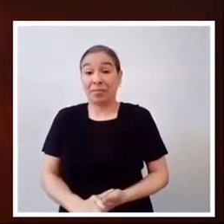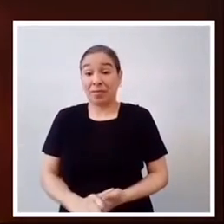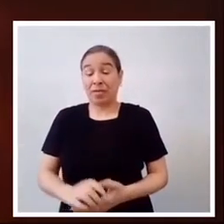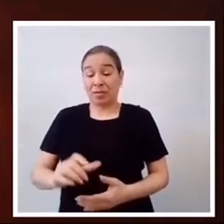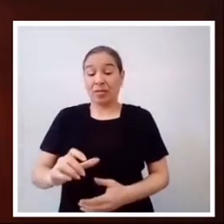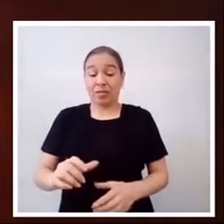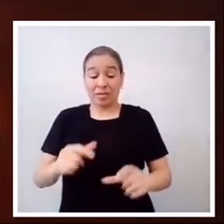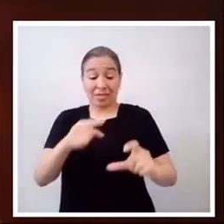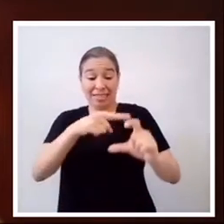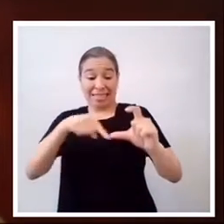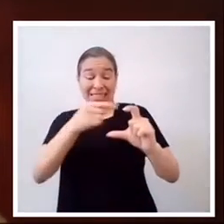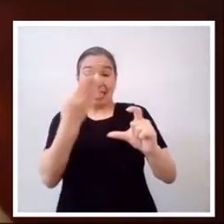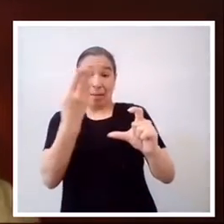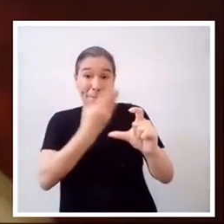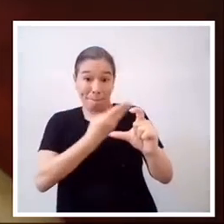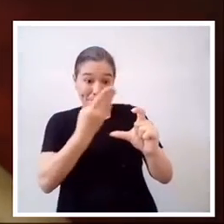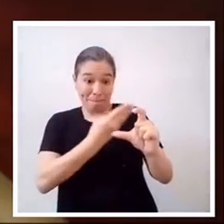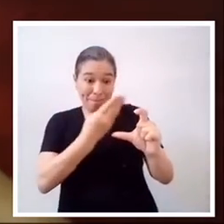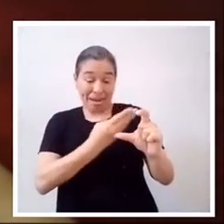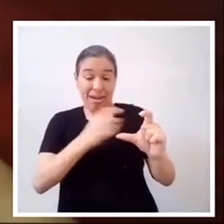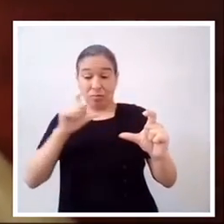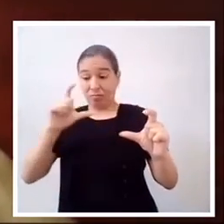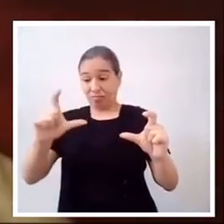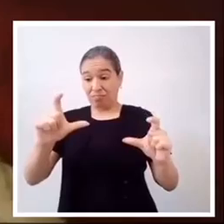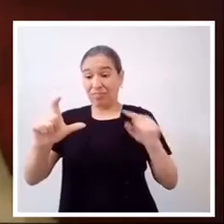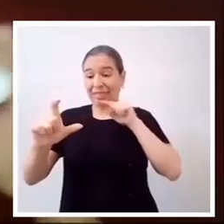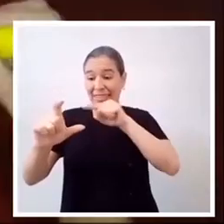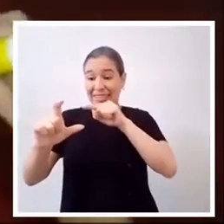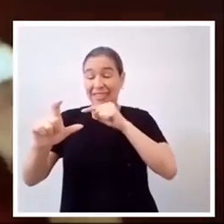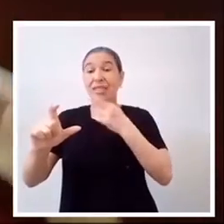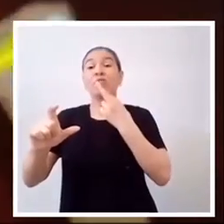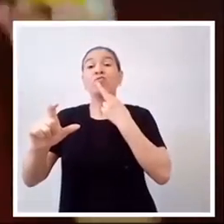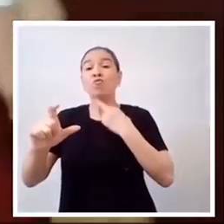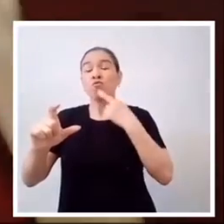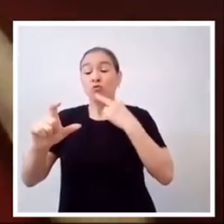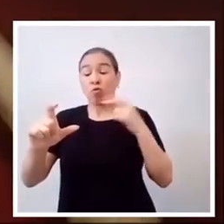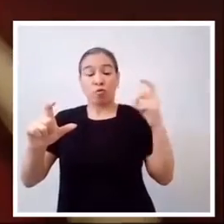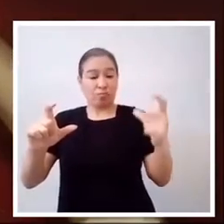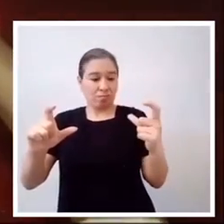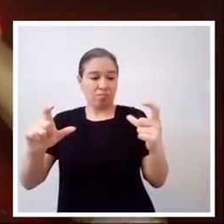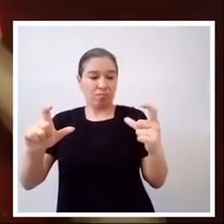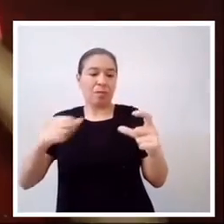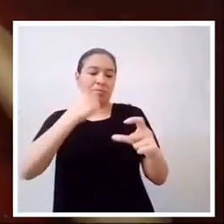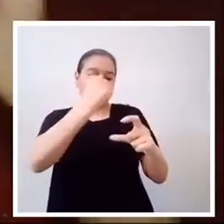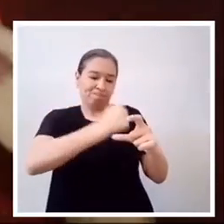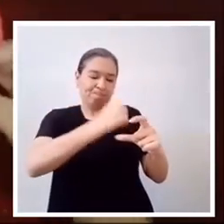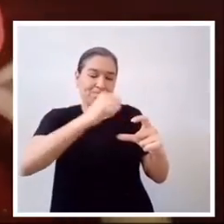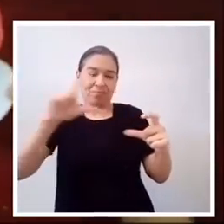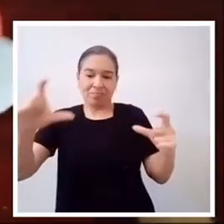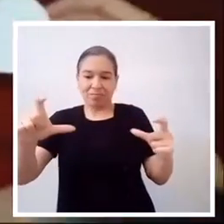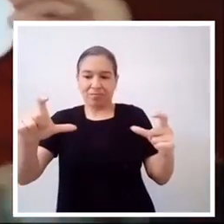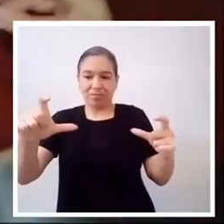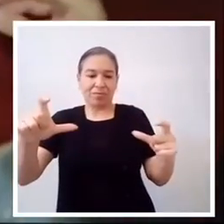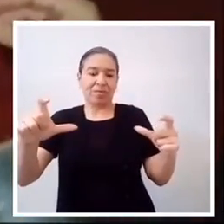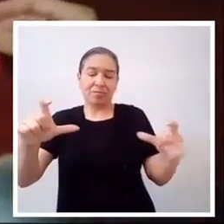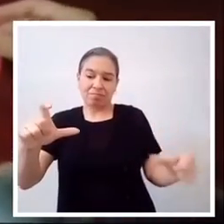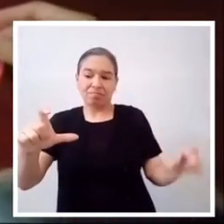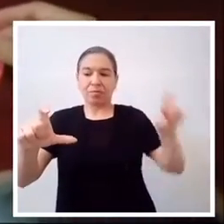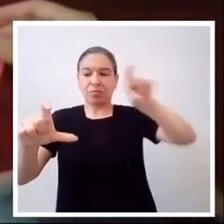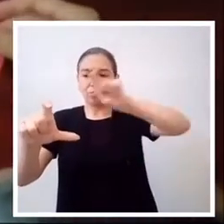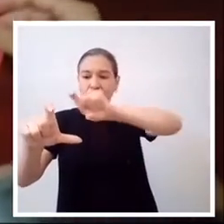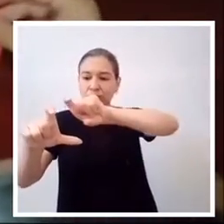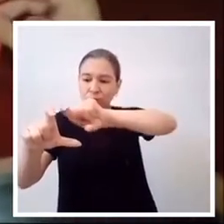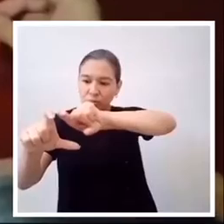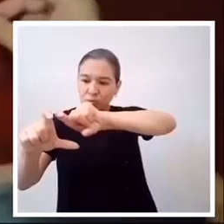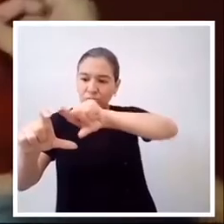El círculo blanco, irá sobre el círculo rojo, de la manera